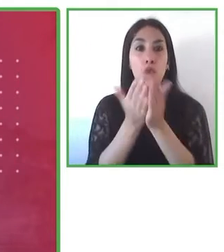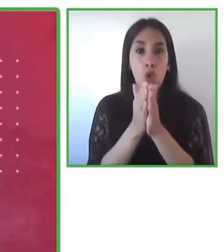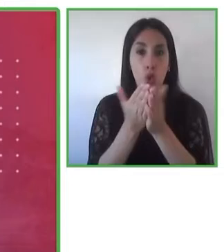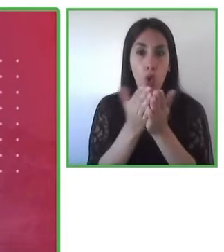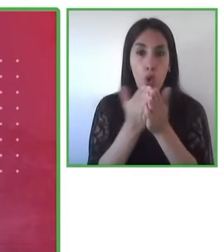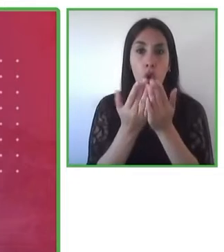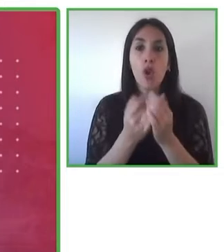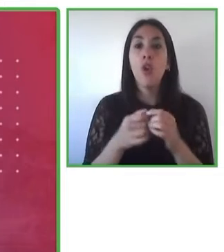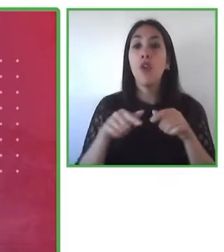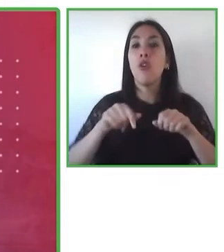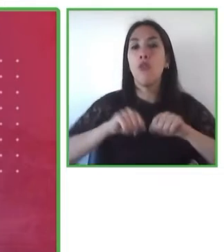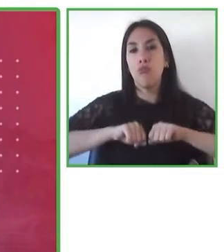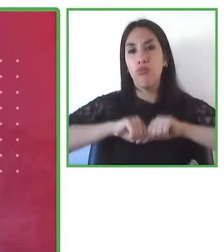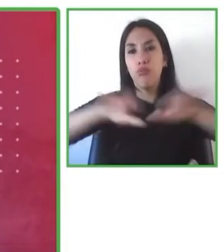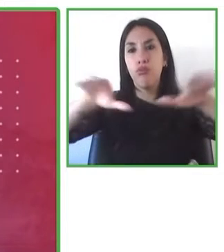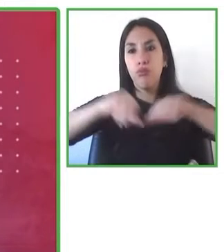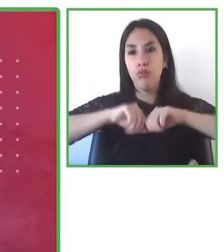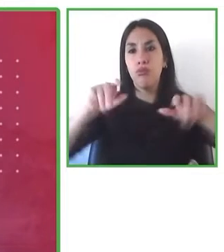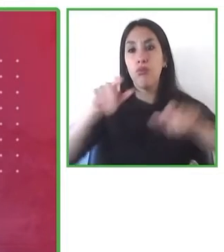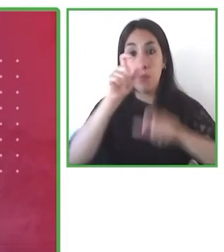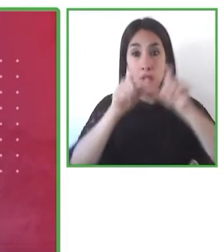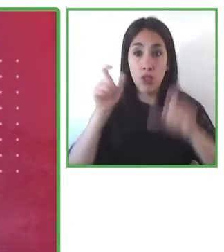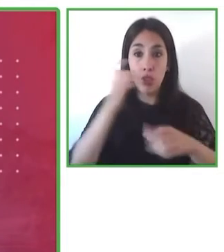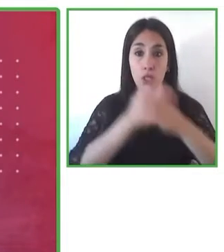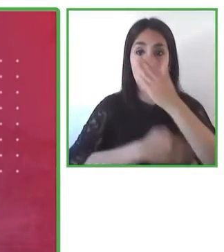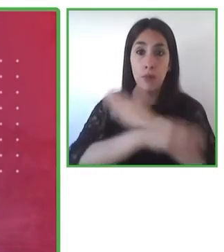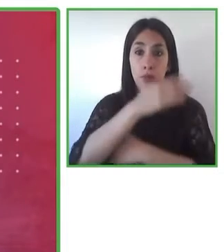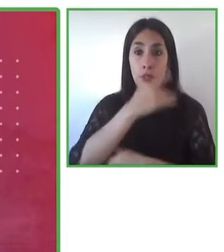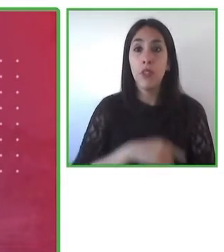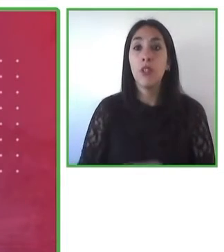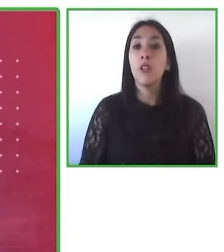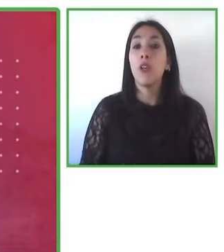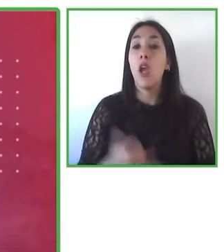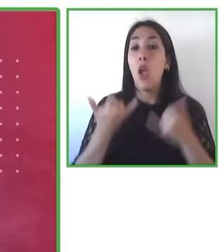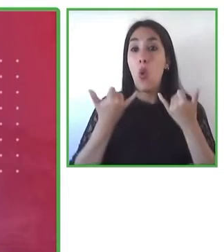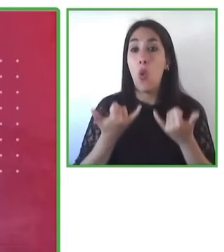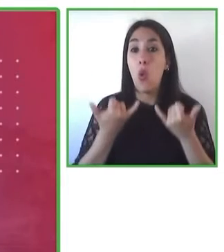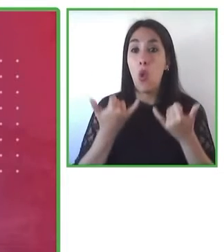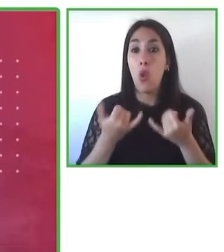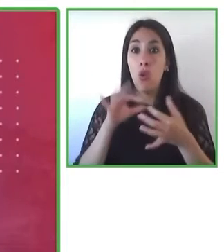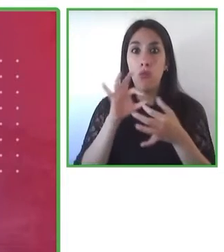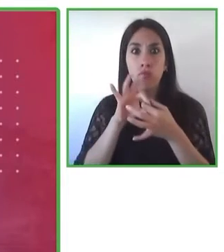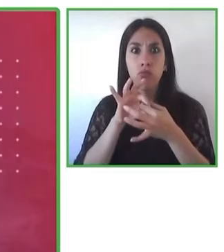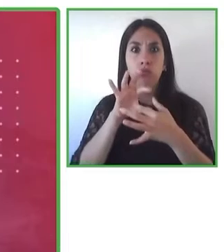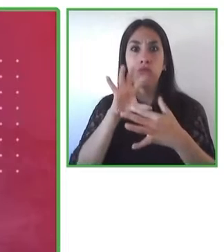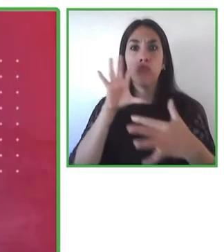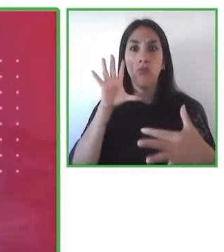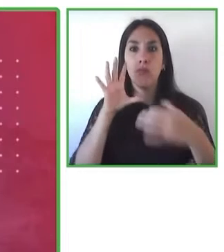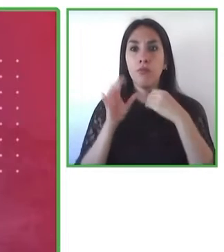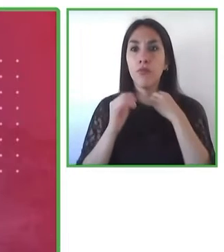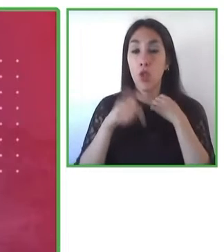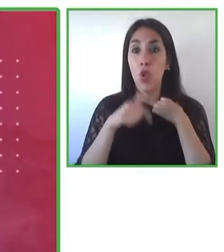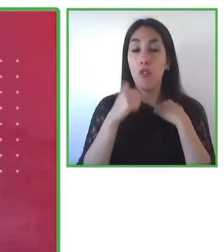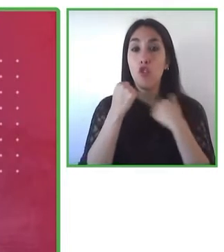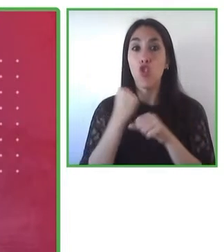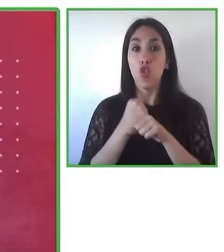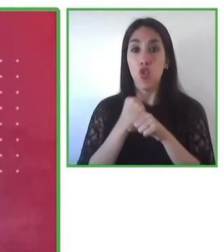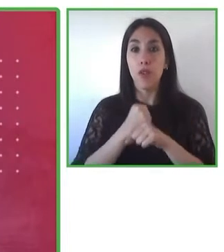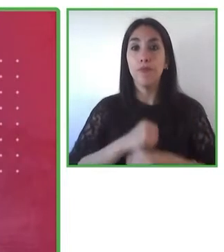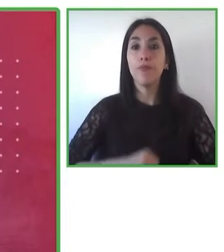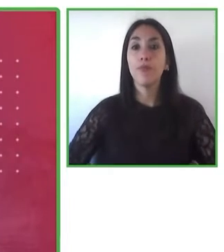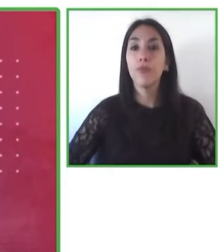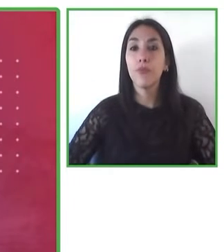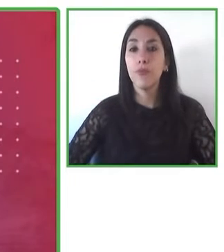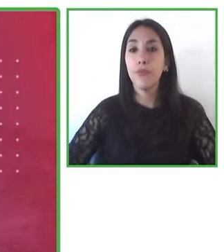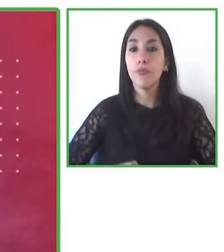todavía están muy desconectadas. Con un trabajo de más de 20 años, con un trabajo de grandes redes, con un trabajo con muchas otras organizaciones,